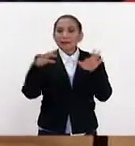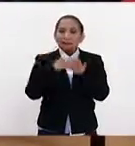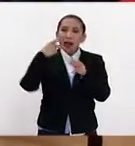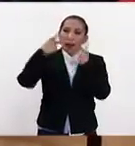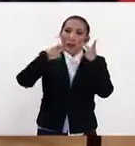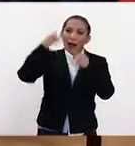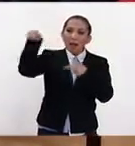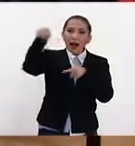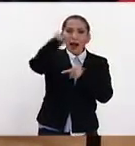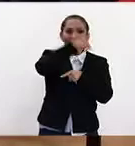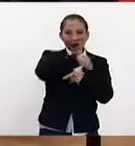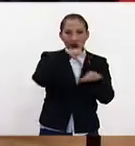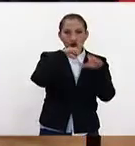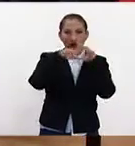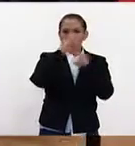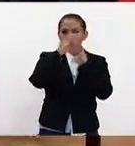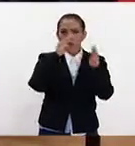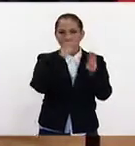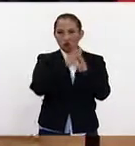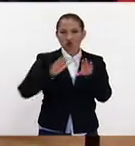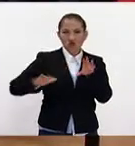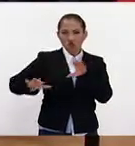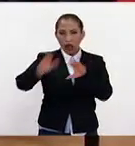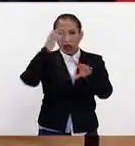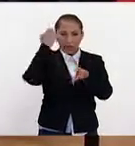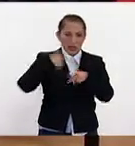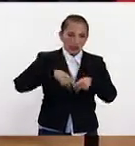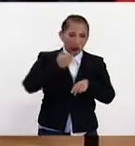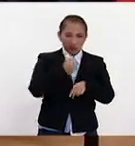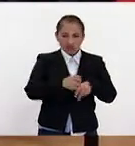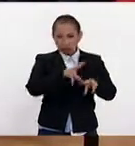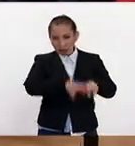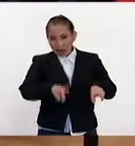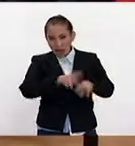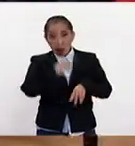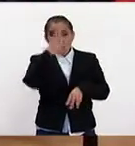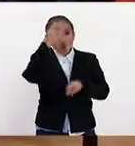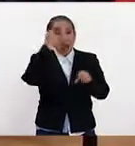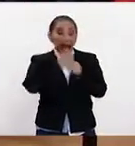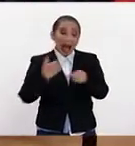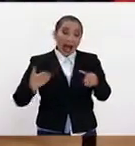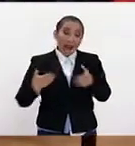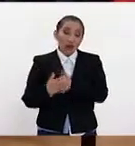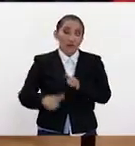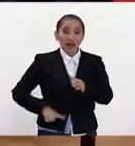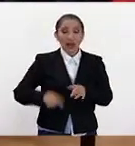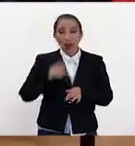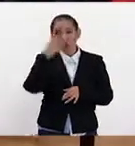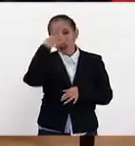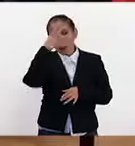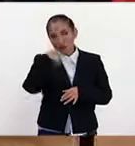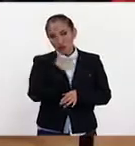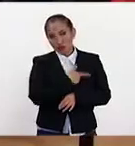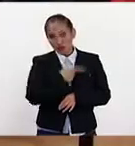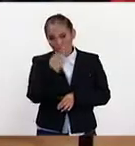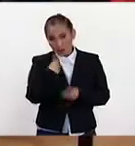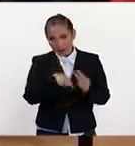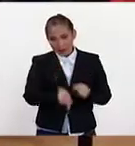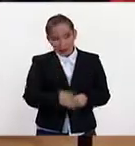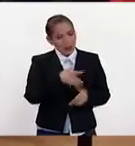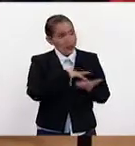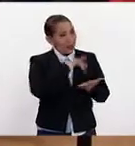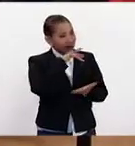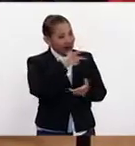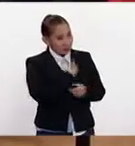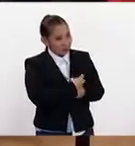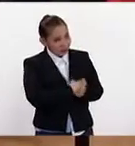muchísimos medios de comunicación en todo el mundo, analistas, en fin, el primer año de Donald Trump. Margarita, qué gusto que estés aquí. Gracias, gracias